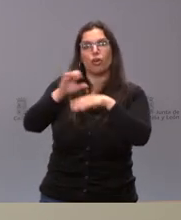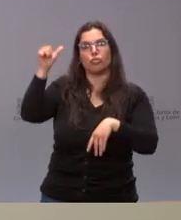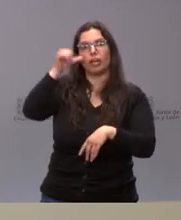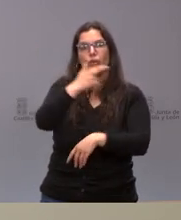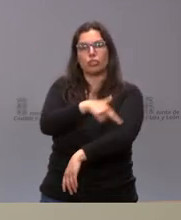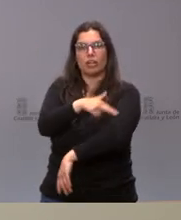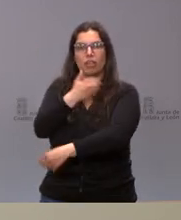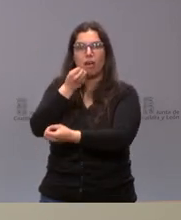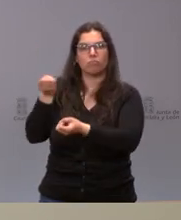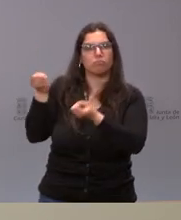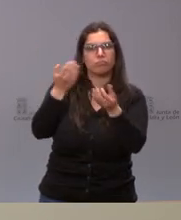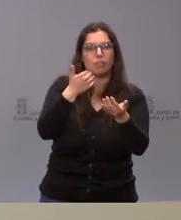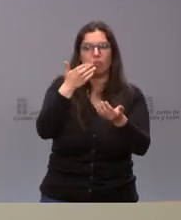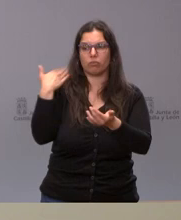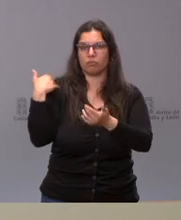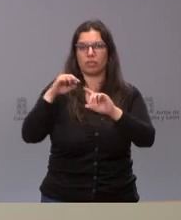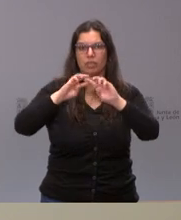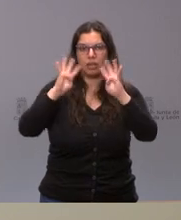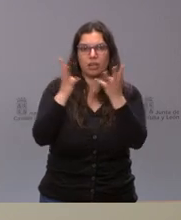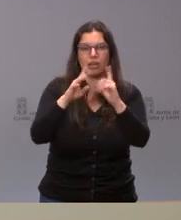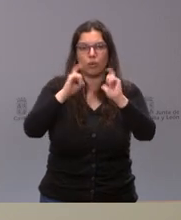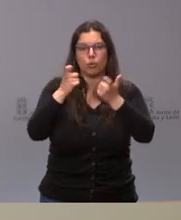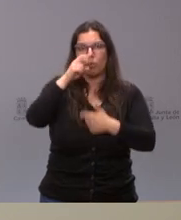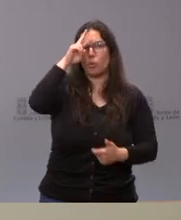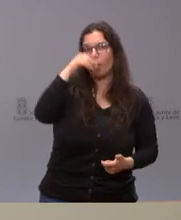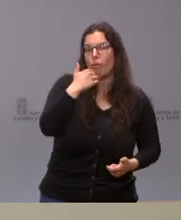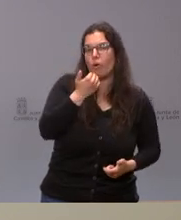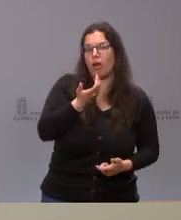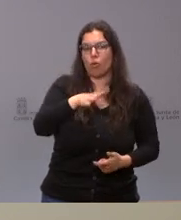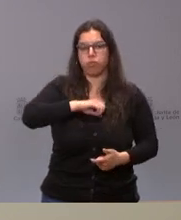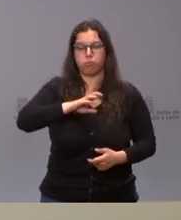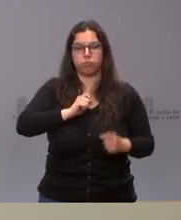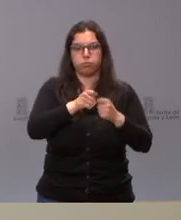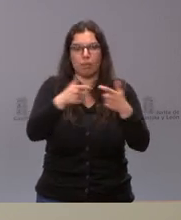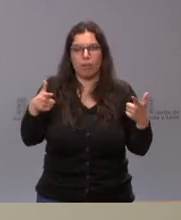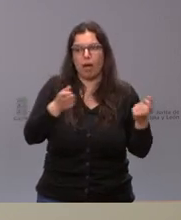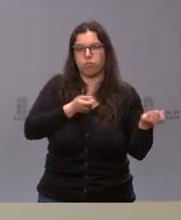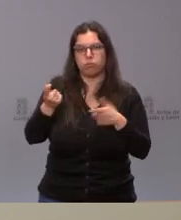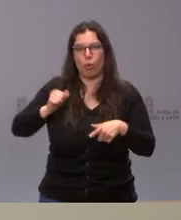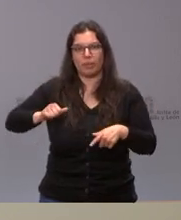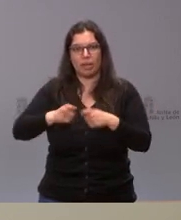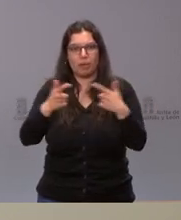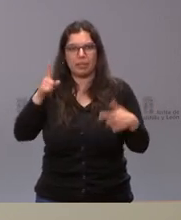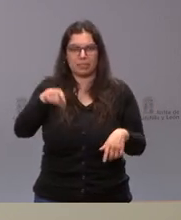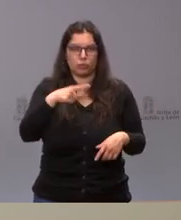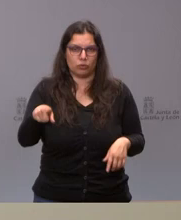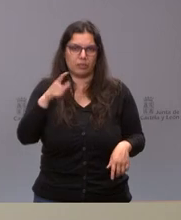algo en el Consejo de Gobierno, si existe alguna preocupación, si ha crecido la hospitalización. Que nos comentara un poco esto. Gracias.